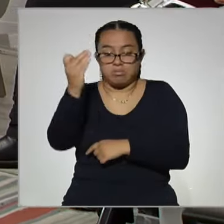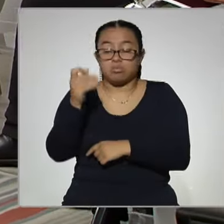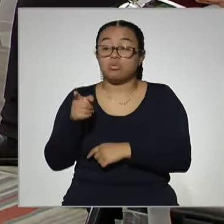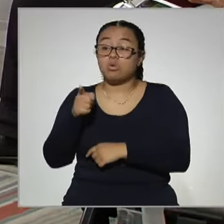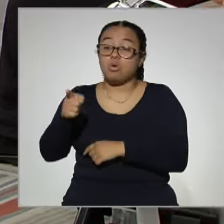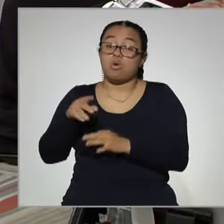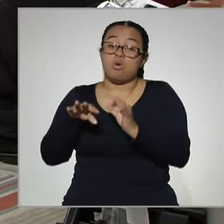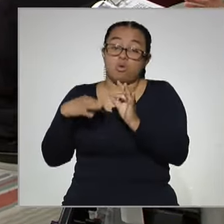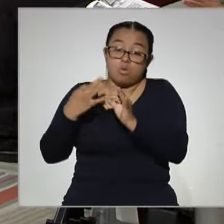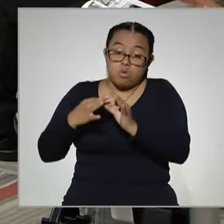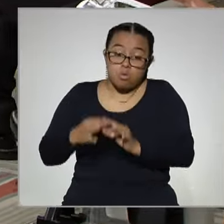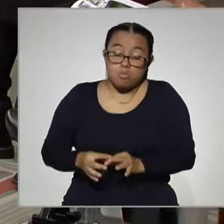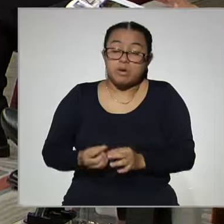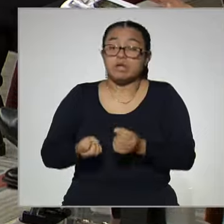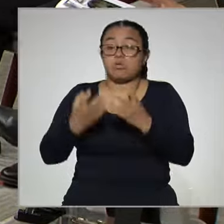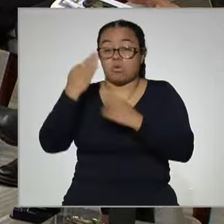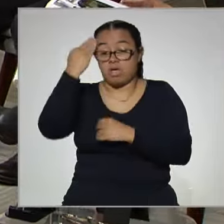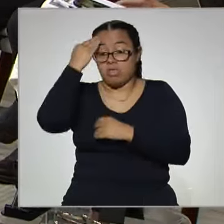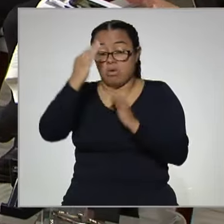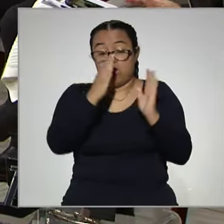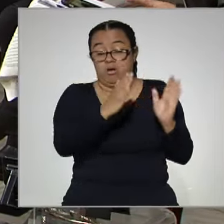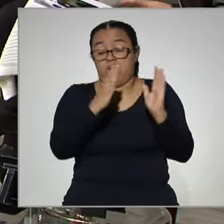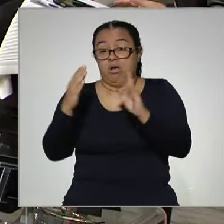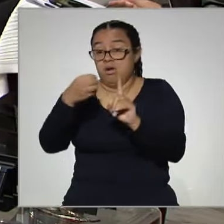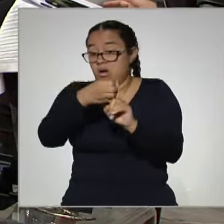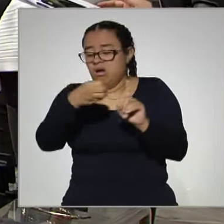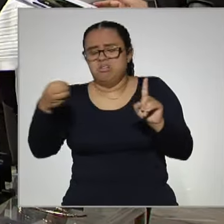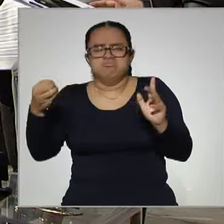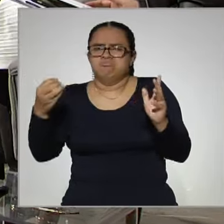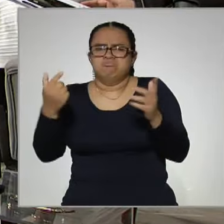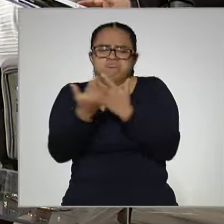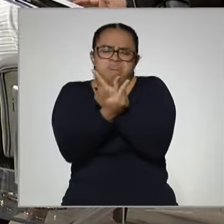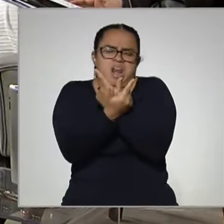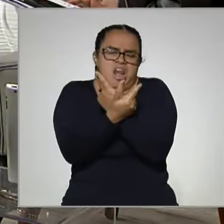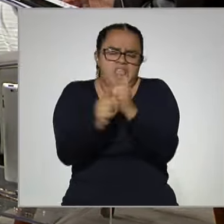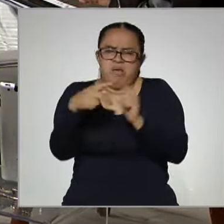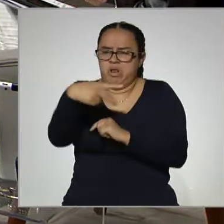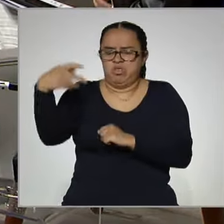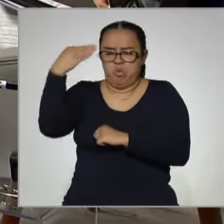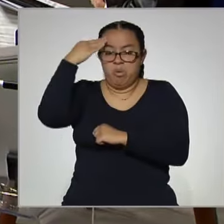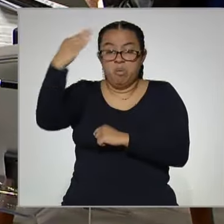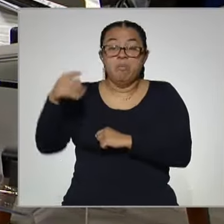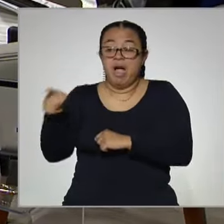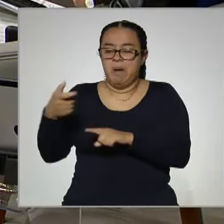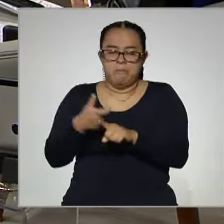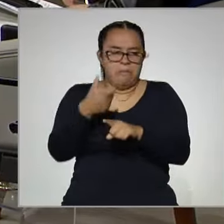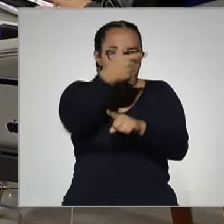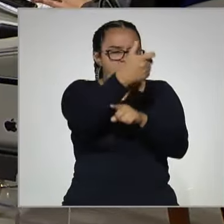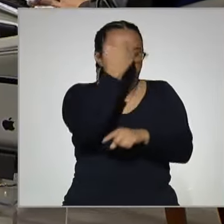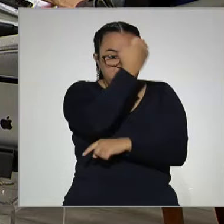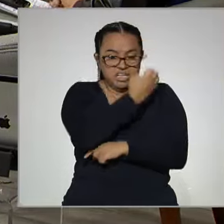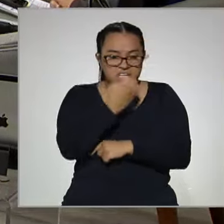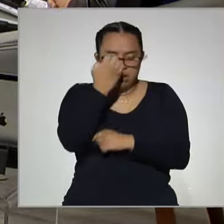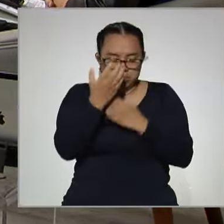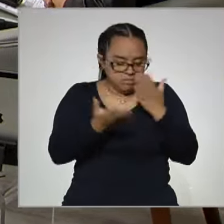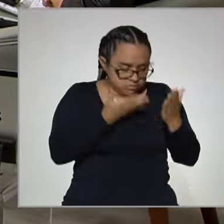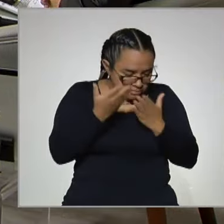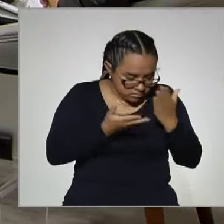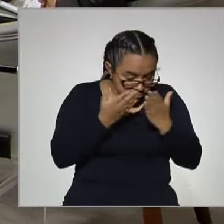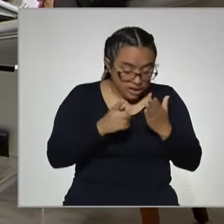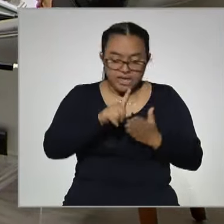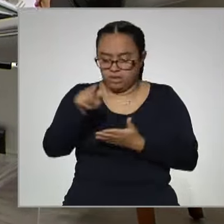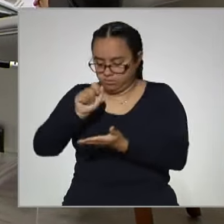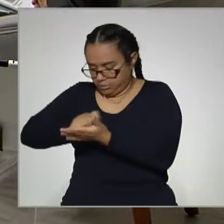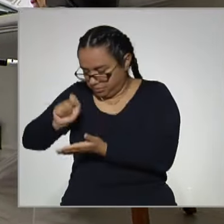cumplir con un tiempo fijo establecido, ¿no? Ellos pagan su examen, lo estudian y lo